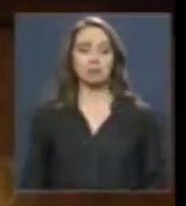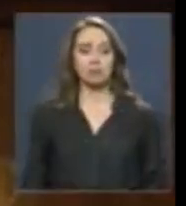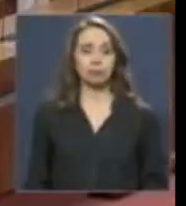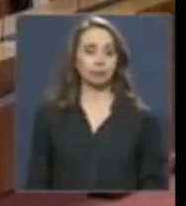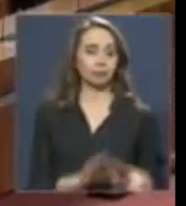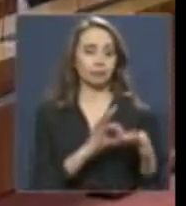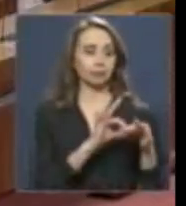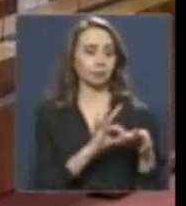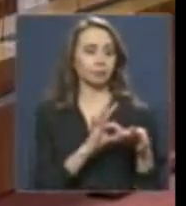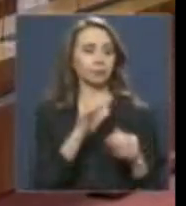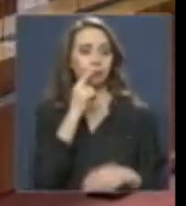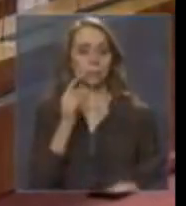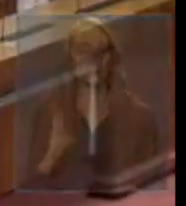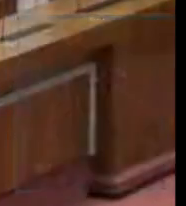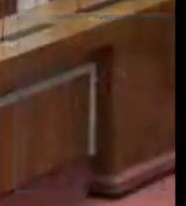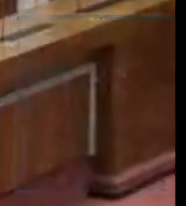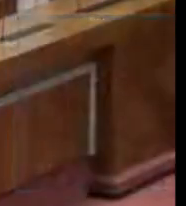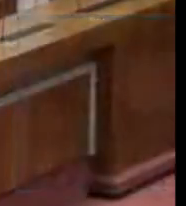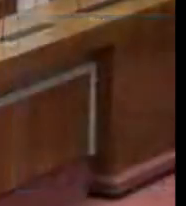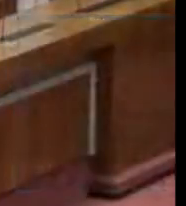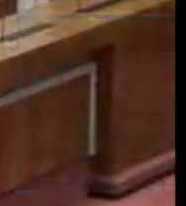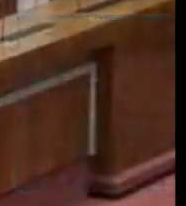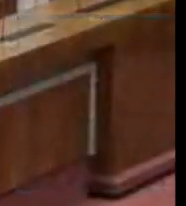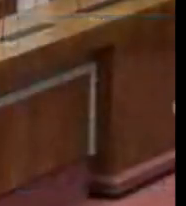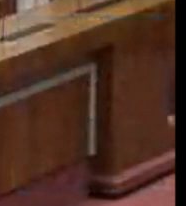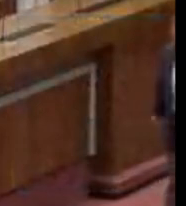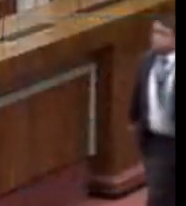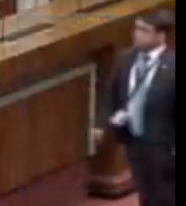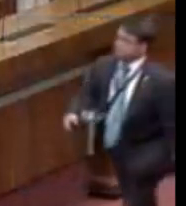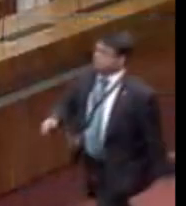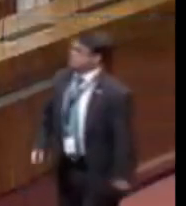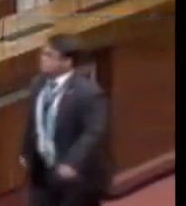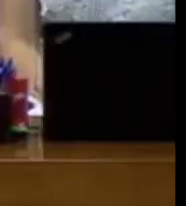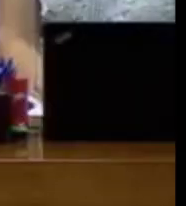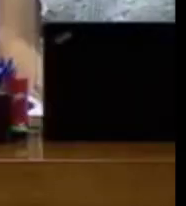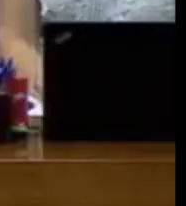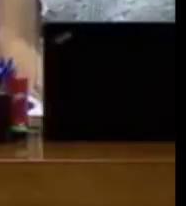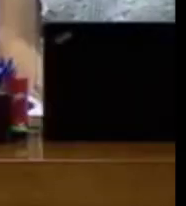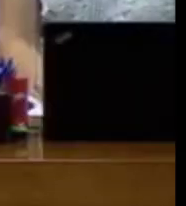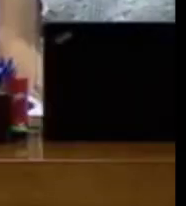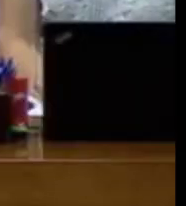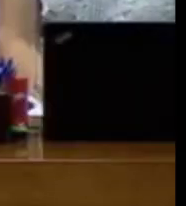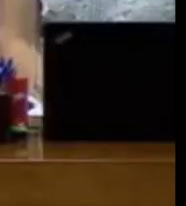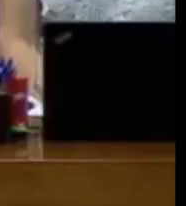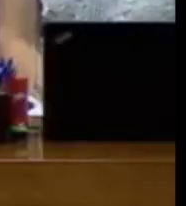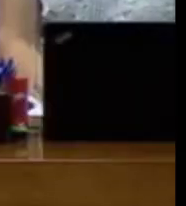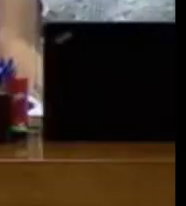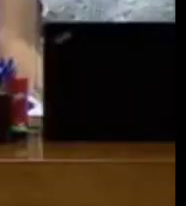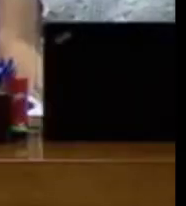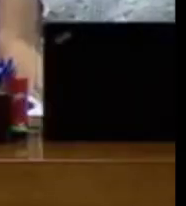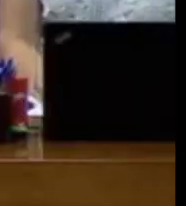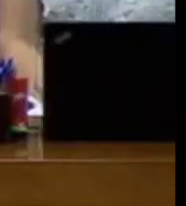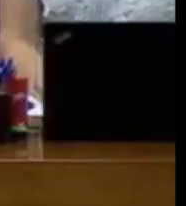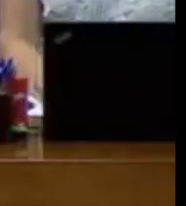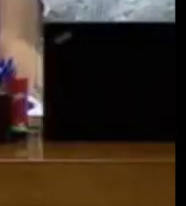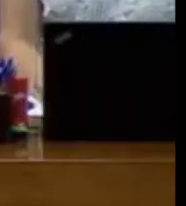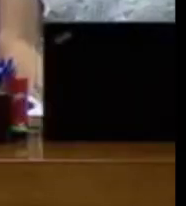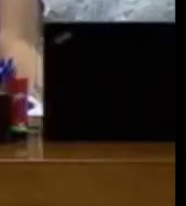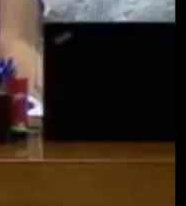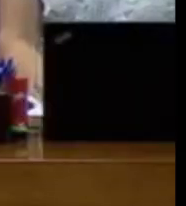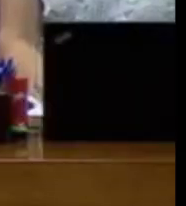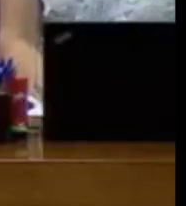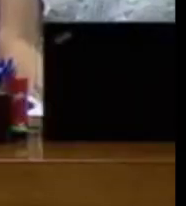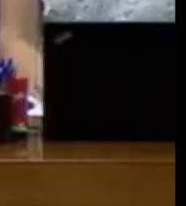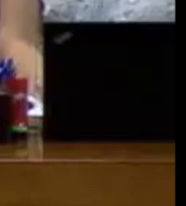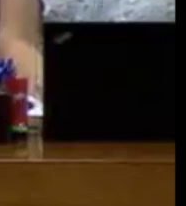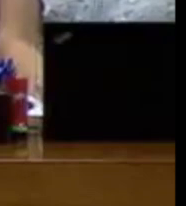Gracias, señor diputado, don Luciano Cruzcoque Carballo. Para hablar, a favor, le ofrezco la palabra al Honorable